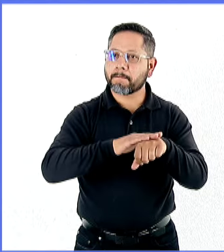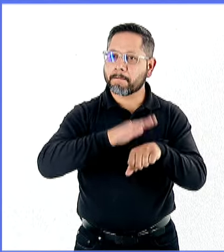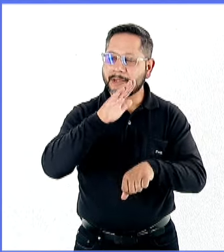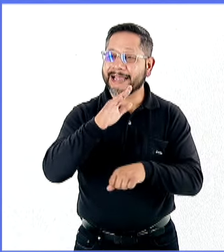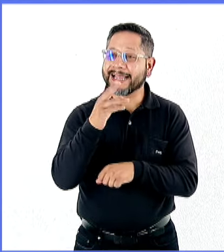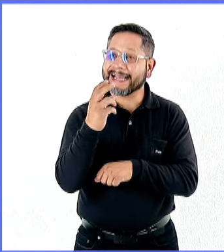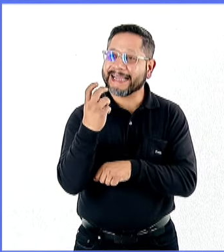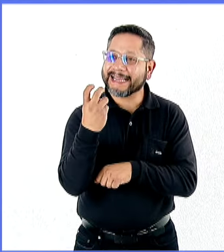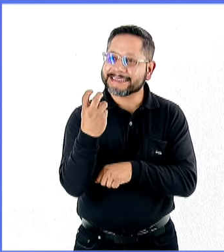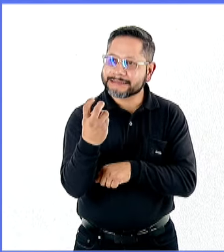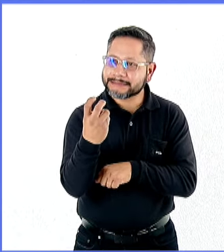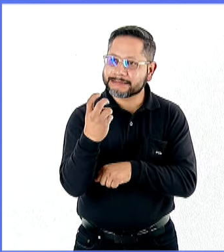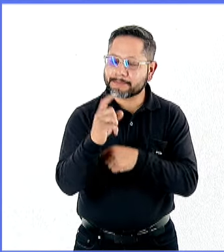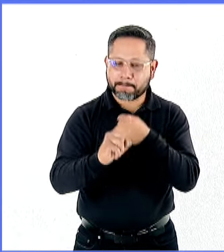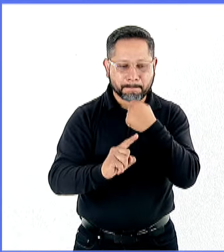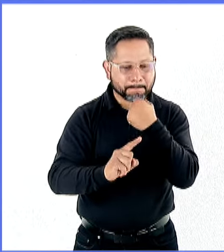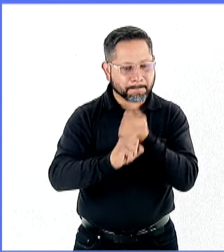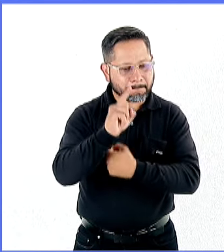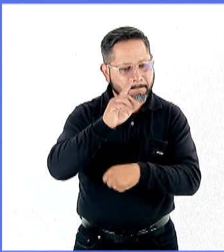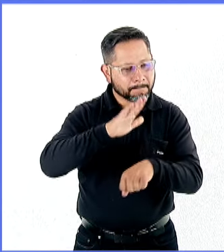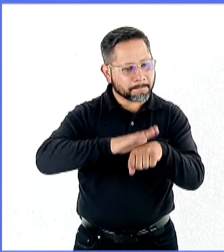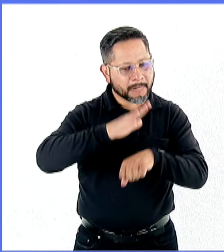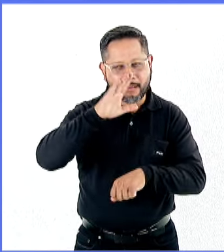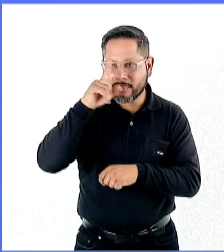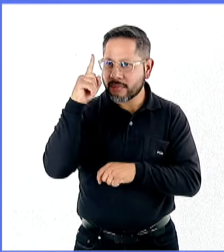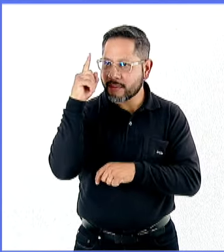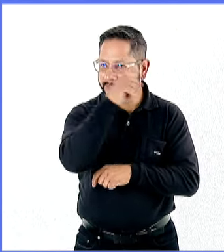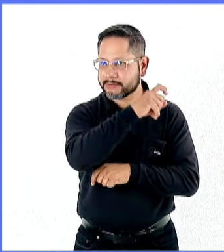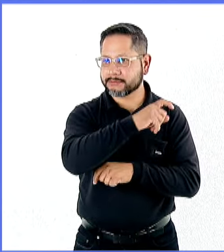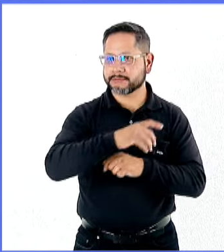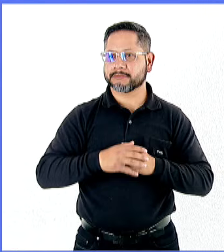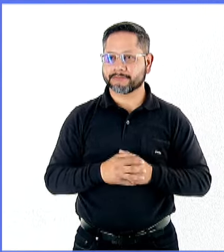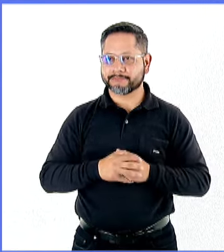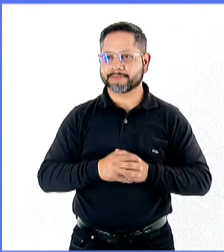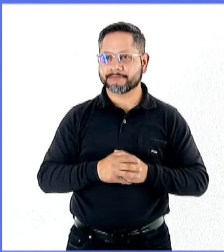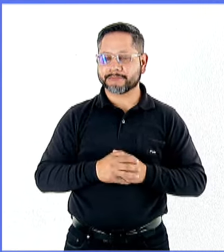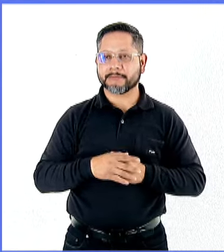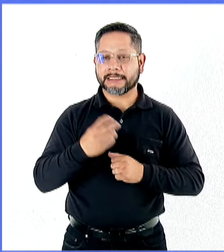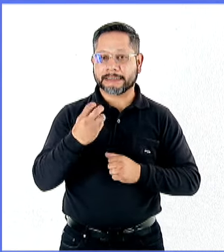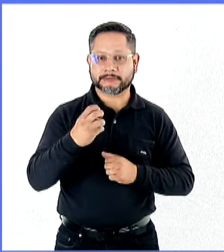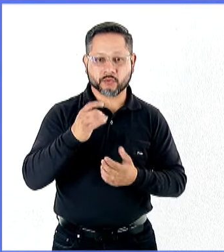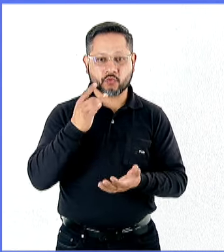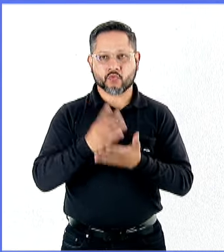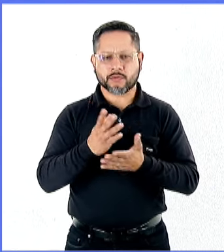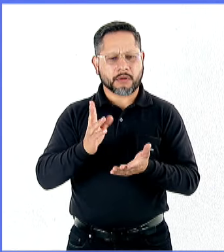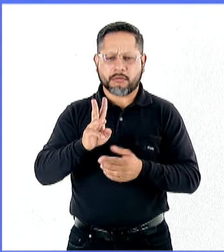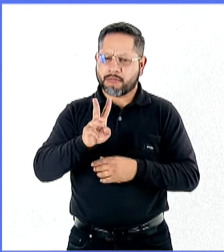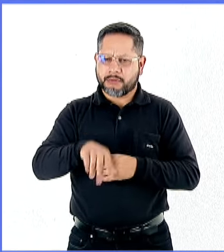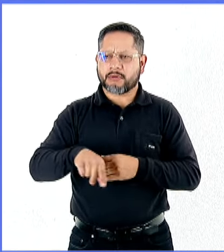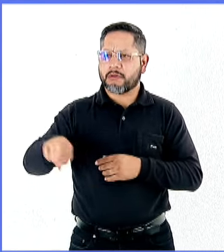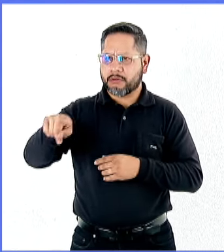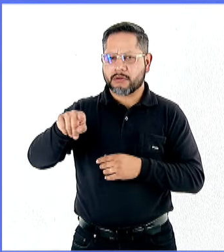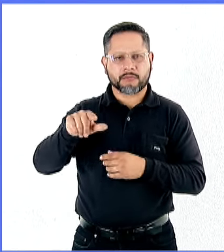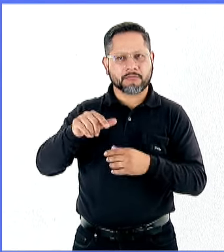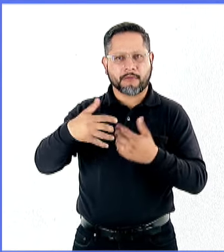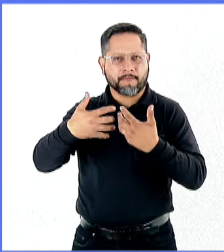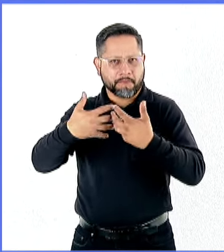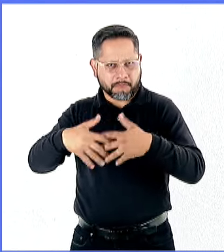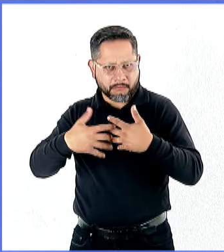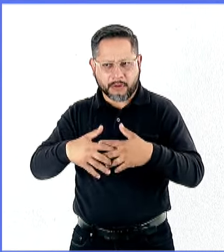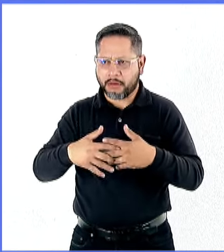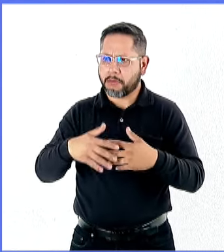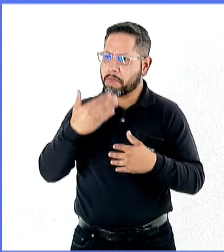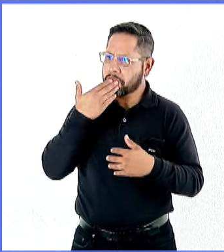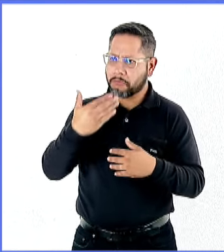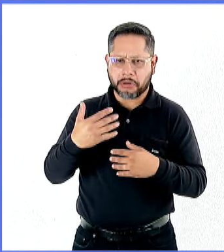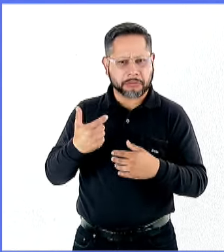es el que yo creo es el verdadero desafío. No solamente tener ciertos sectores exitosos, sino que podamos